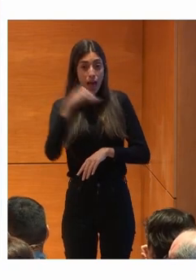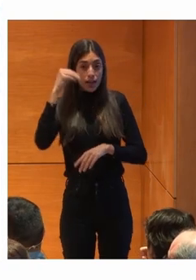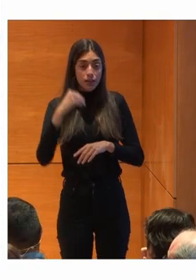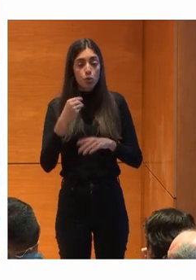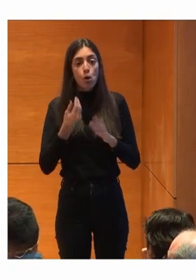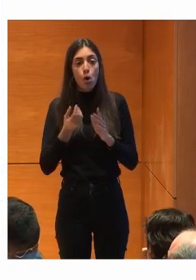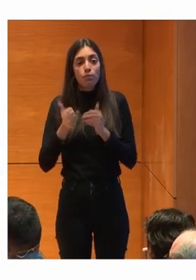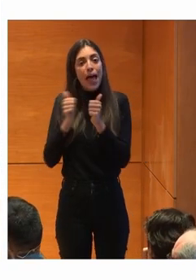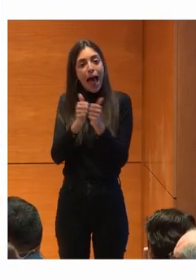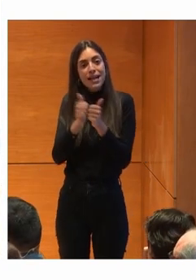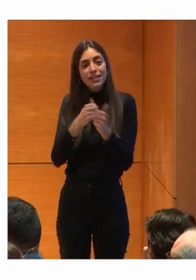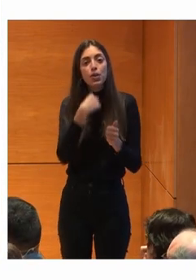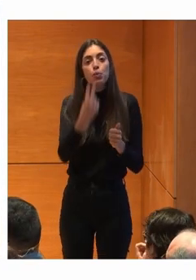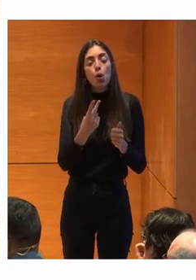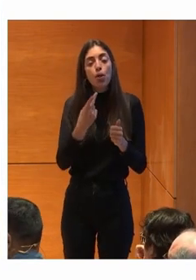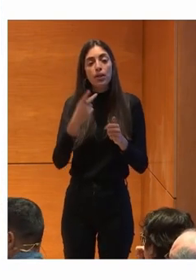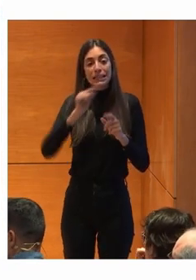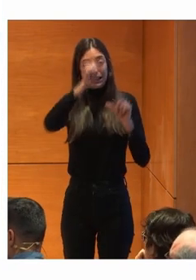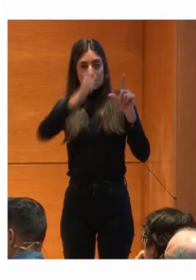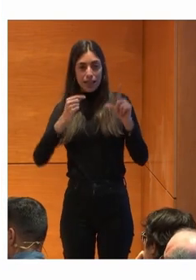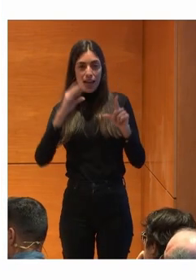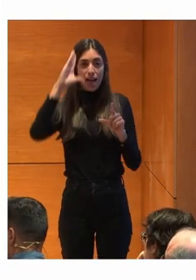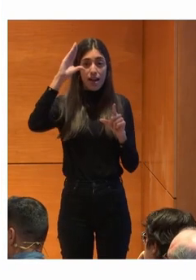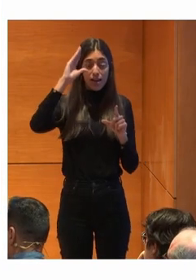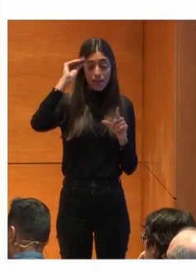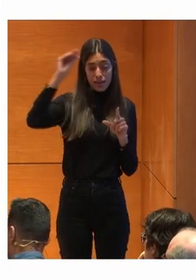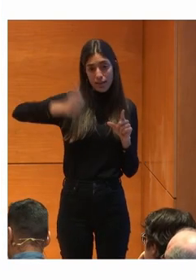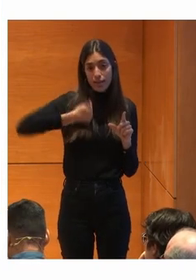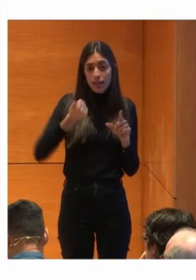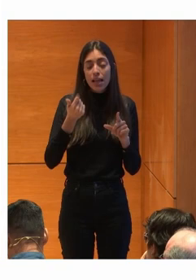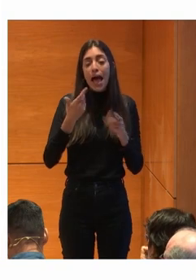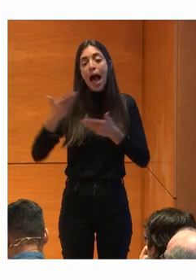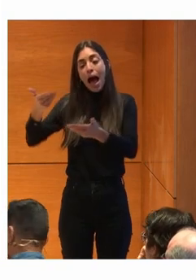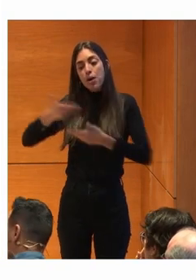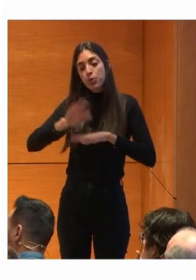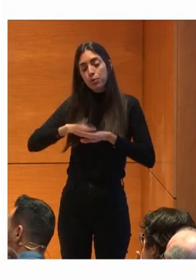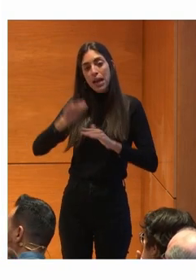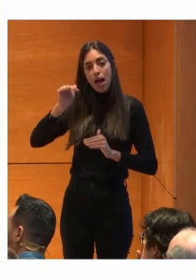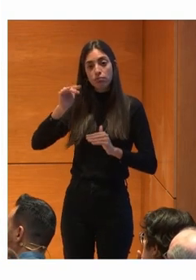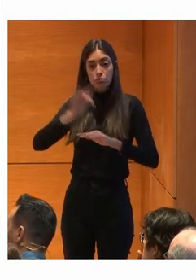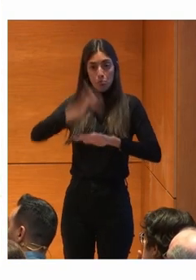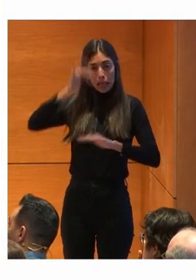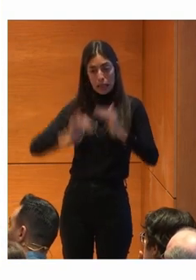voz Basado en inteligencia artificial Ayuda a luchar Contra la brecha digital Bienvenido Carlos